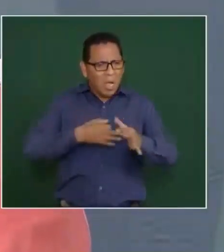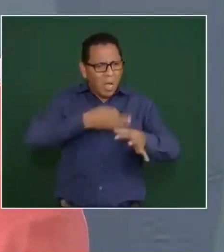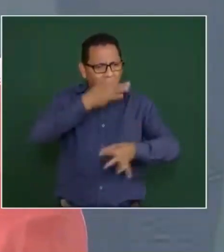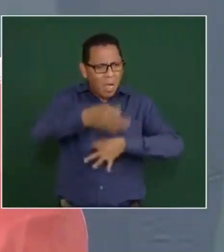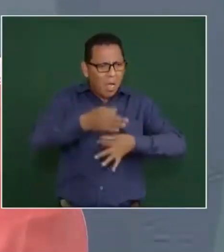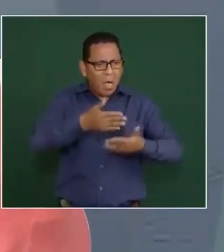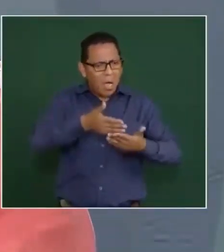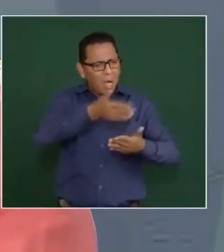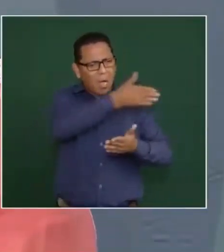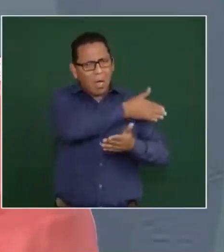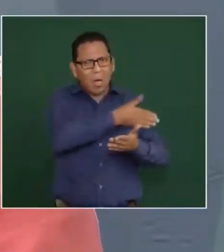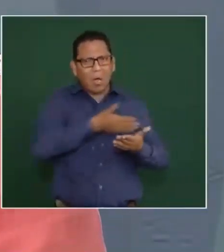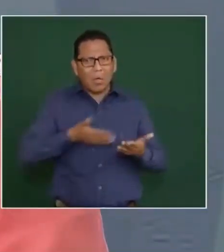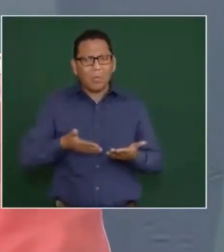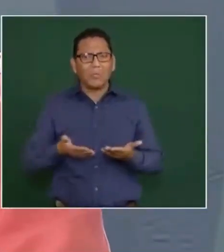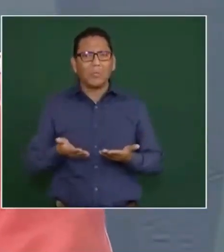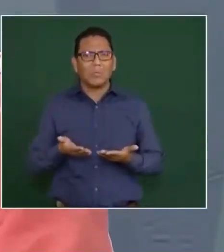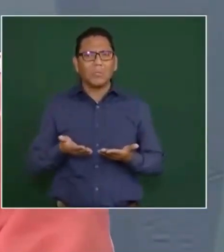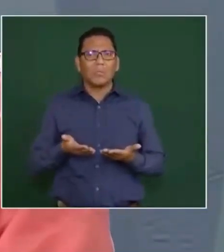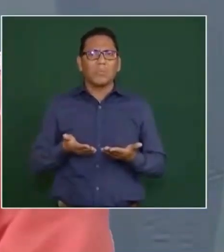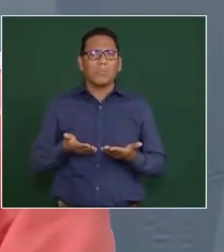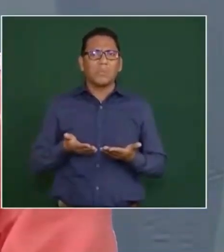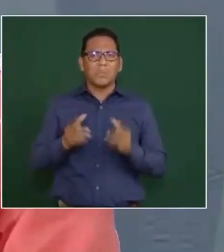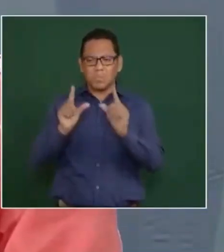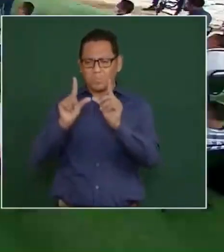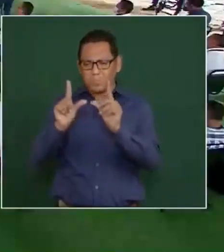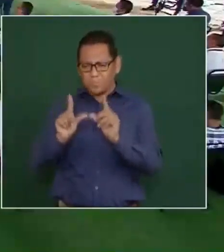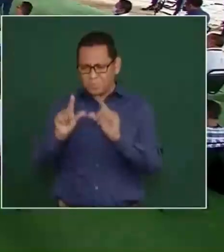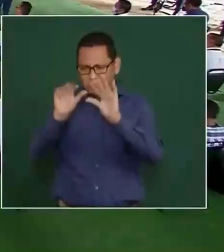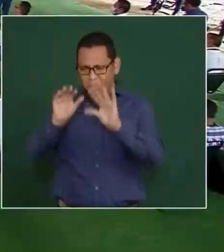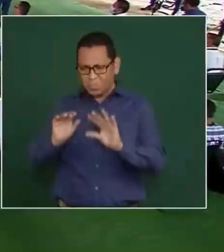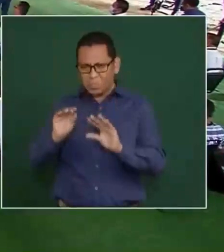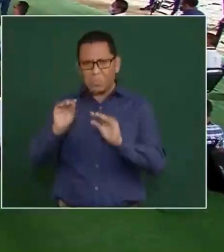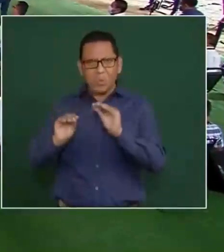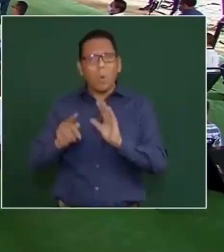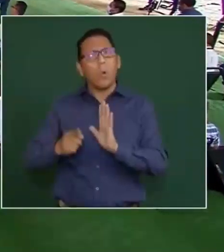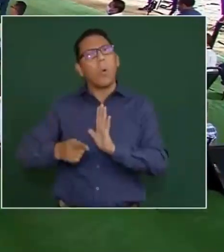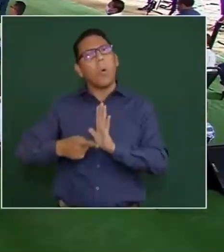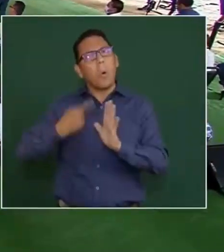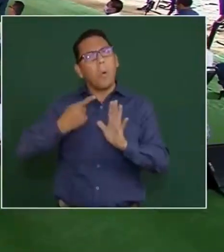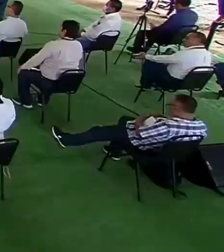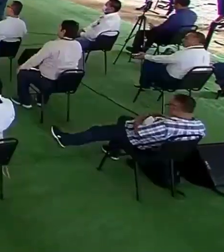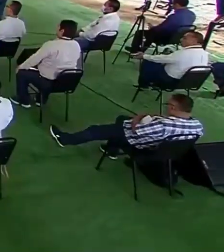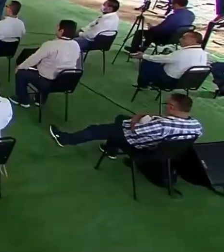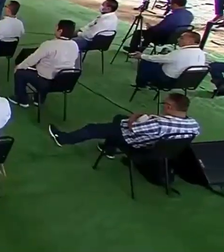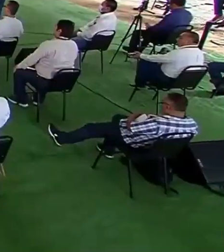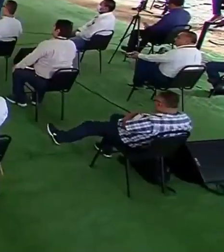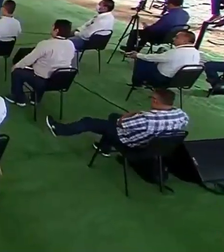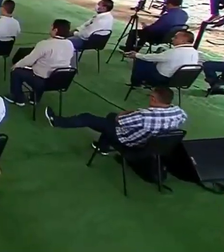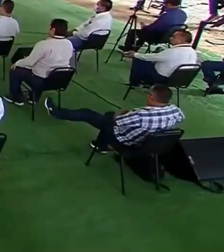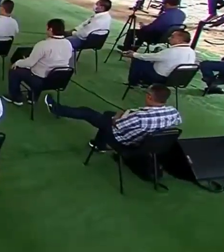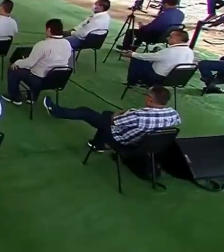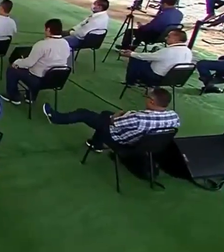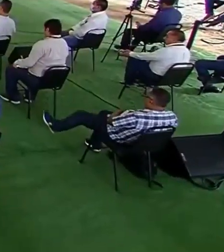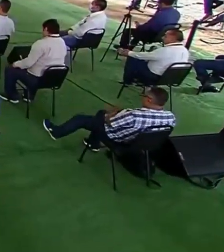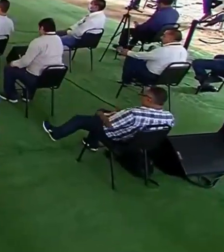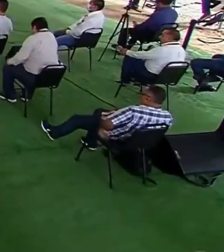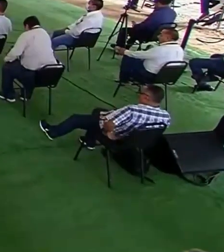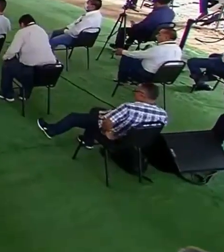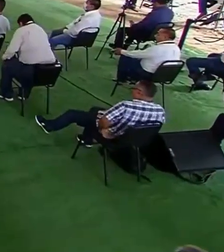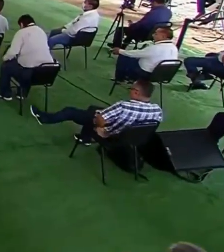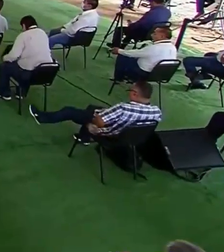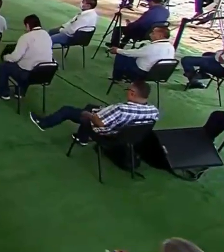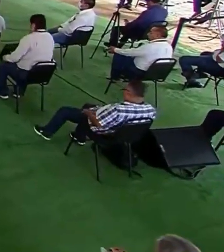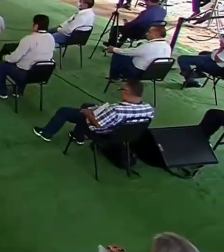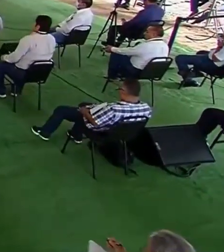un texto, se vuelve a publicar y no se dice